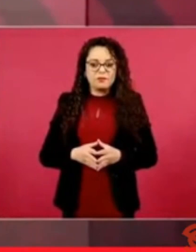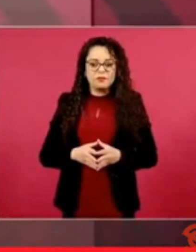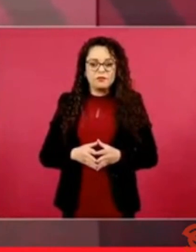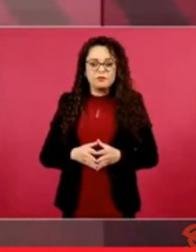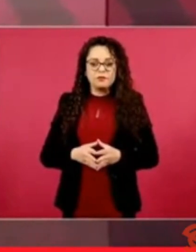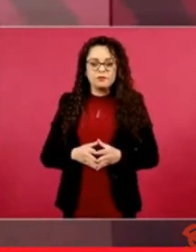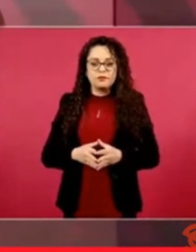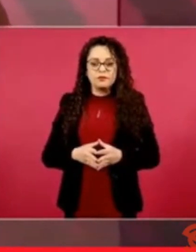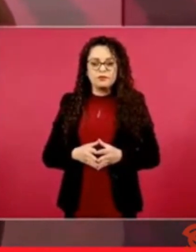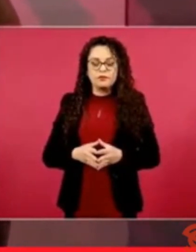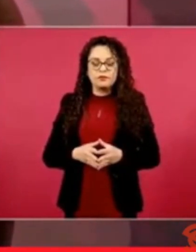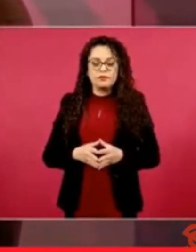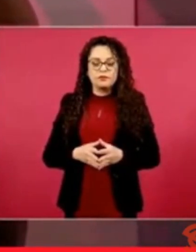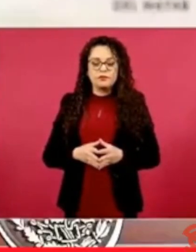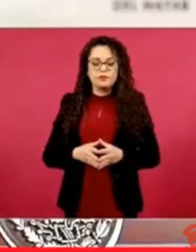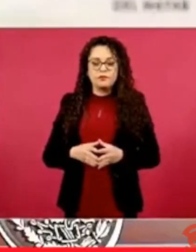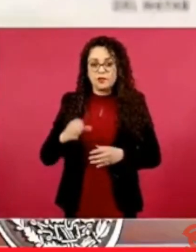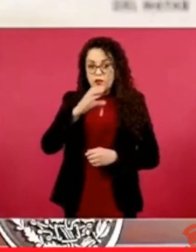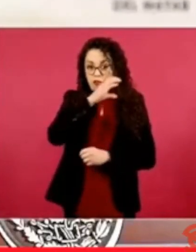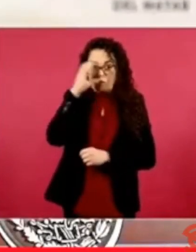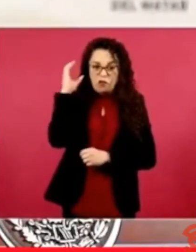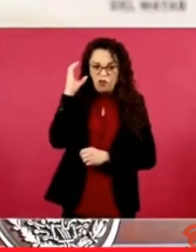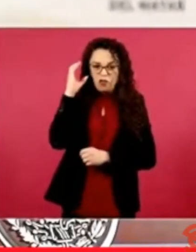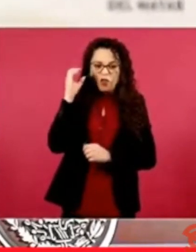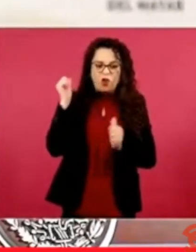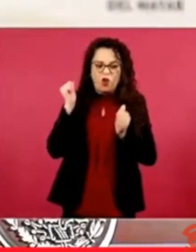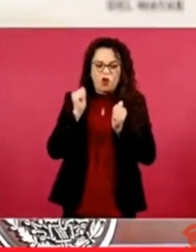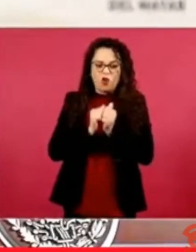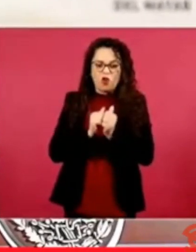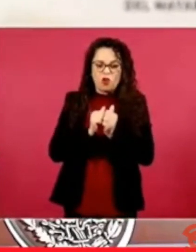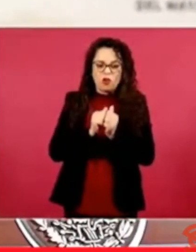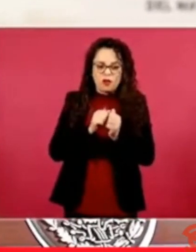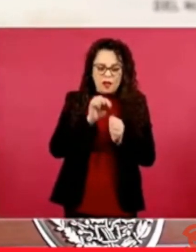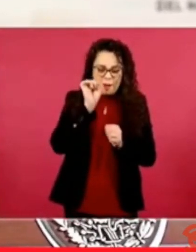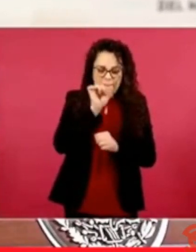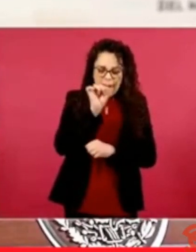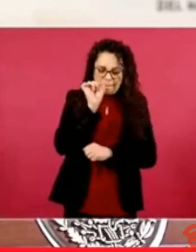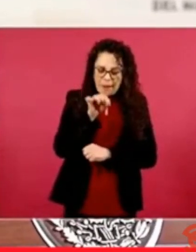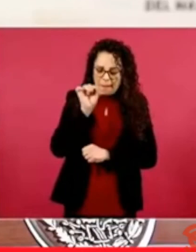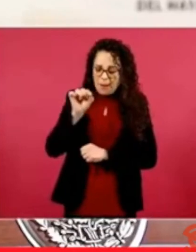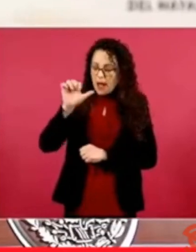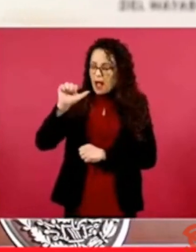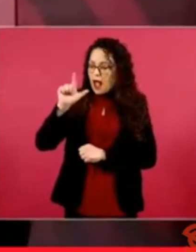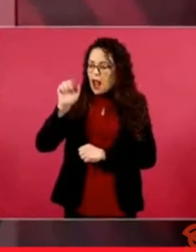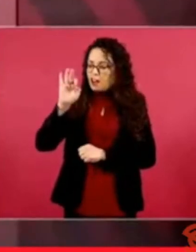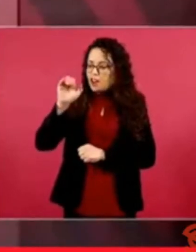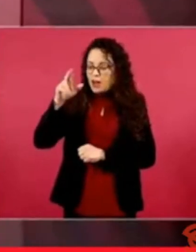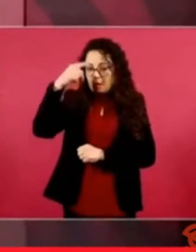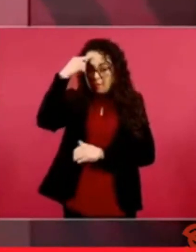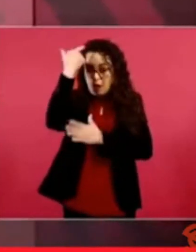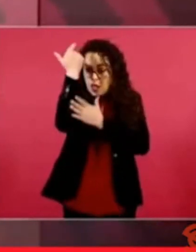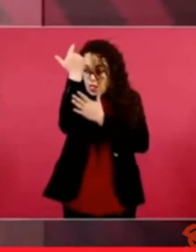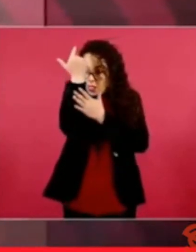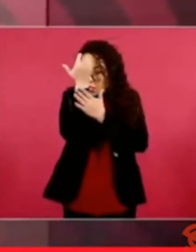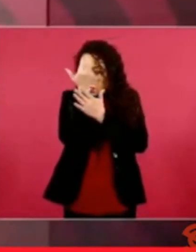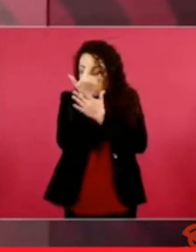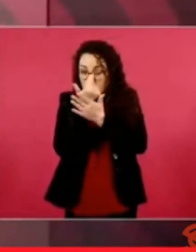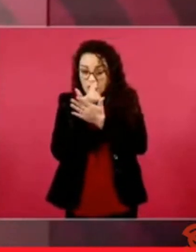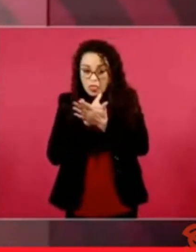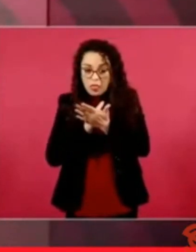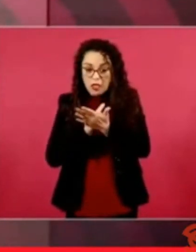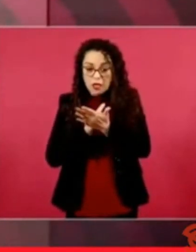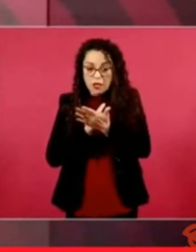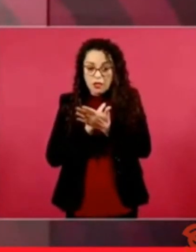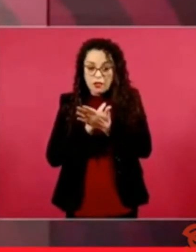le ponen alfileres a las fotos para contarnos y llegan a la conclusión de que no éramos un millón